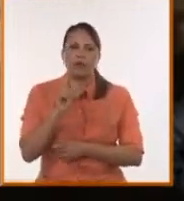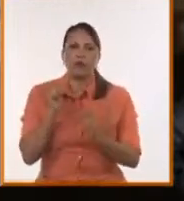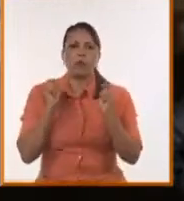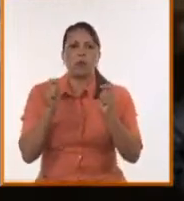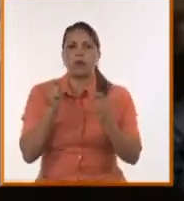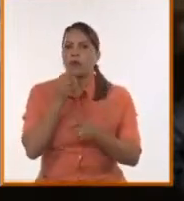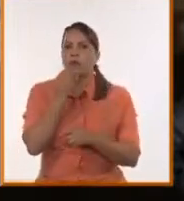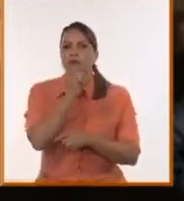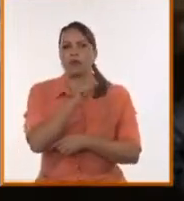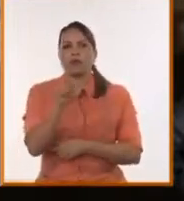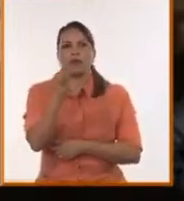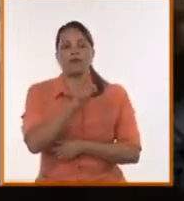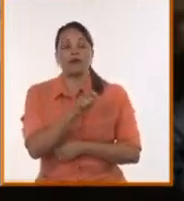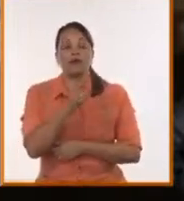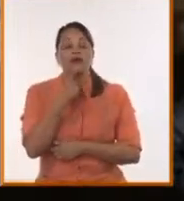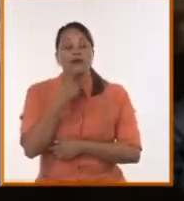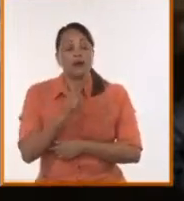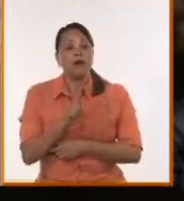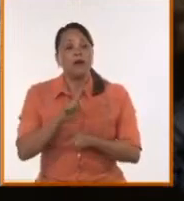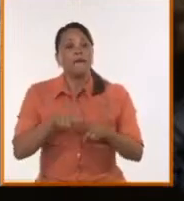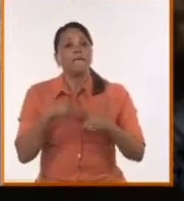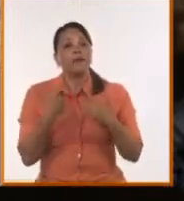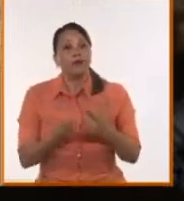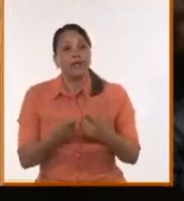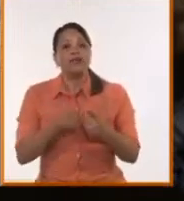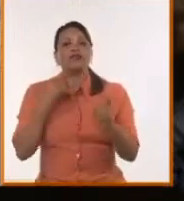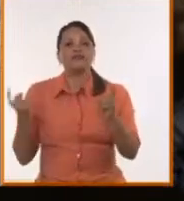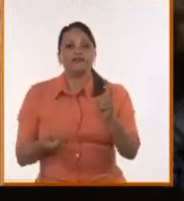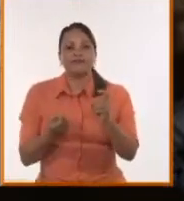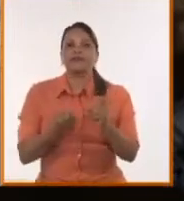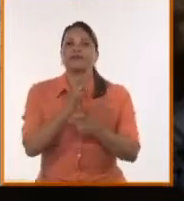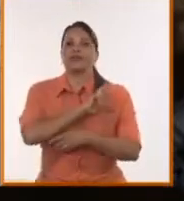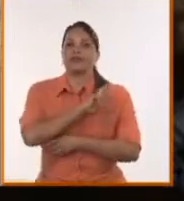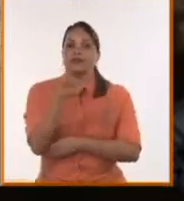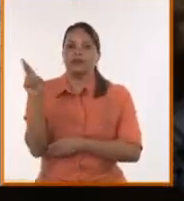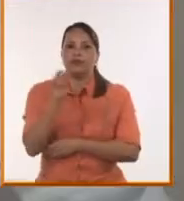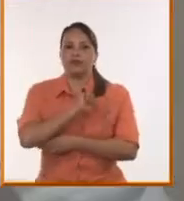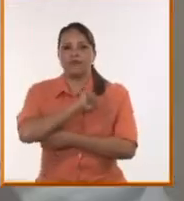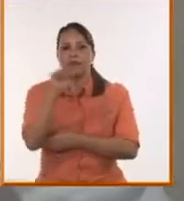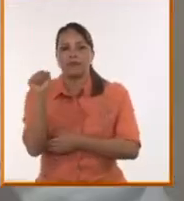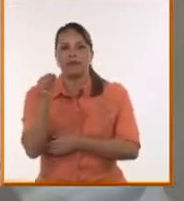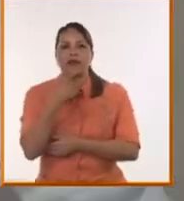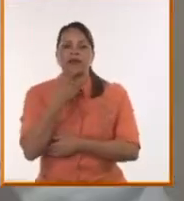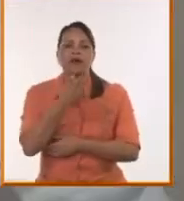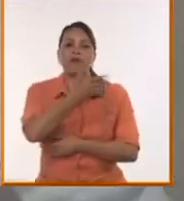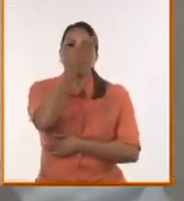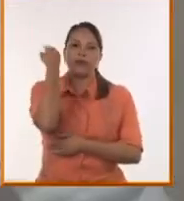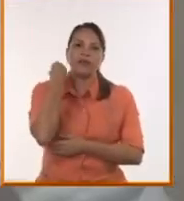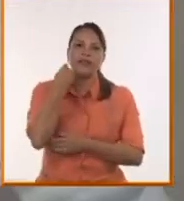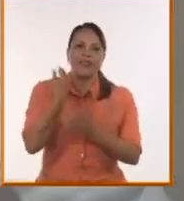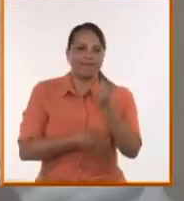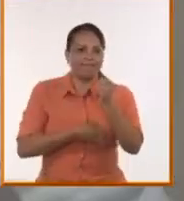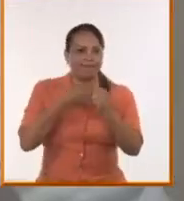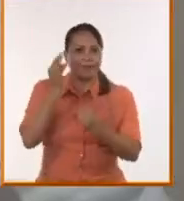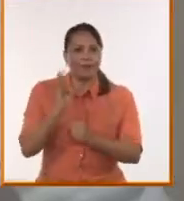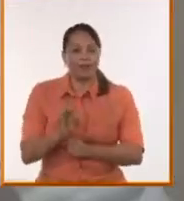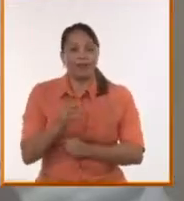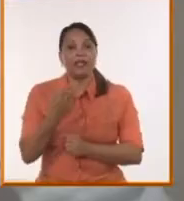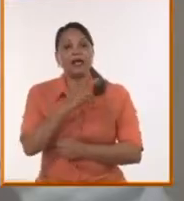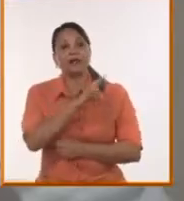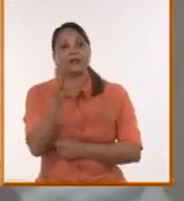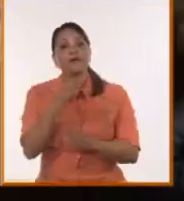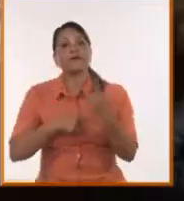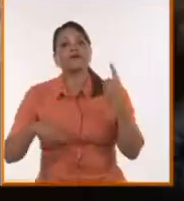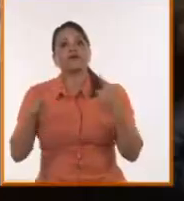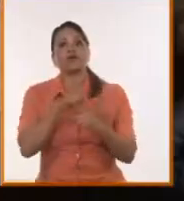No olvidemos eso, porque por esa realidad se hizo la revolución, para borrar esa realidad. Porque la revolución va contra la